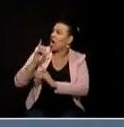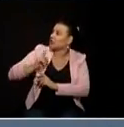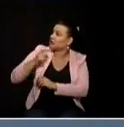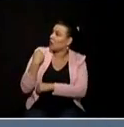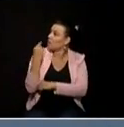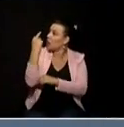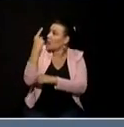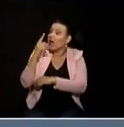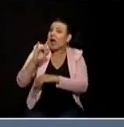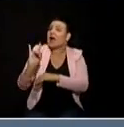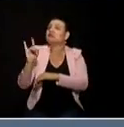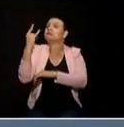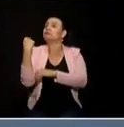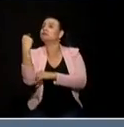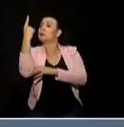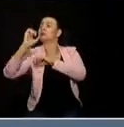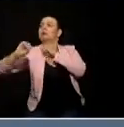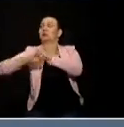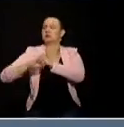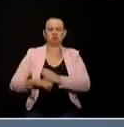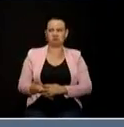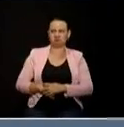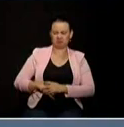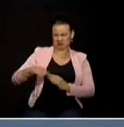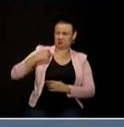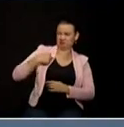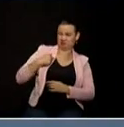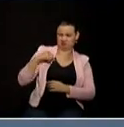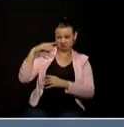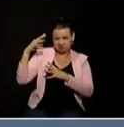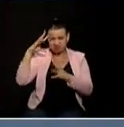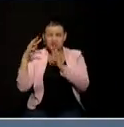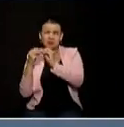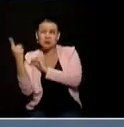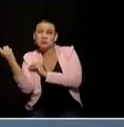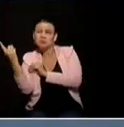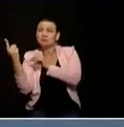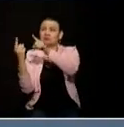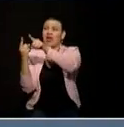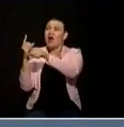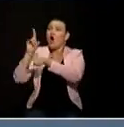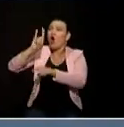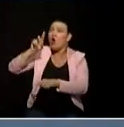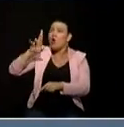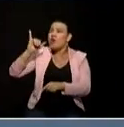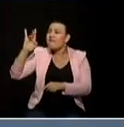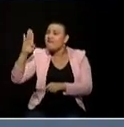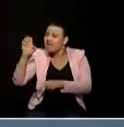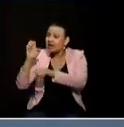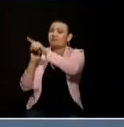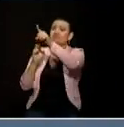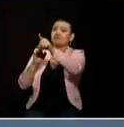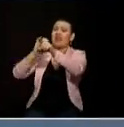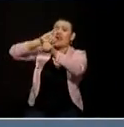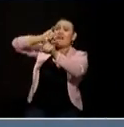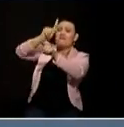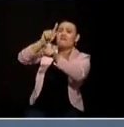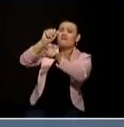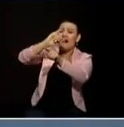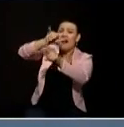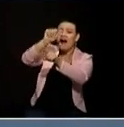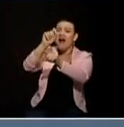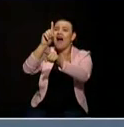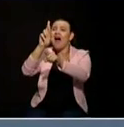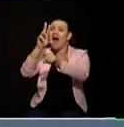yo no tengo padrino no soy el candidato ni de uribe ni de petro ni de fajardo ni de luis pérez ni de las